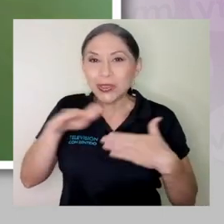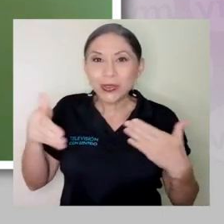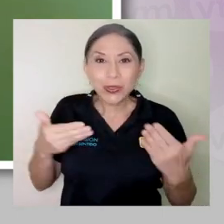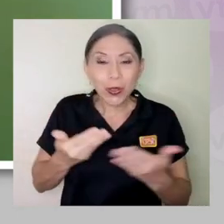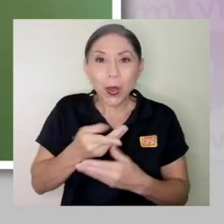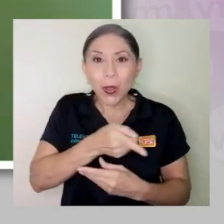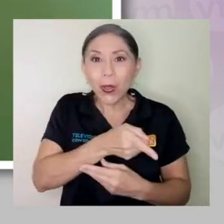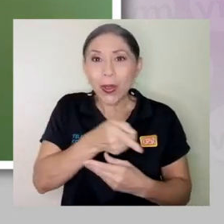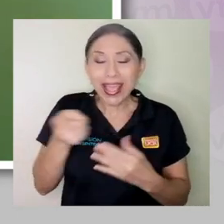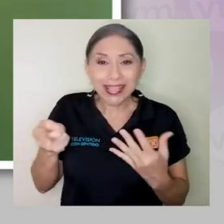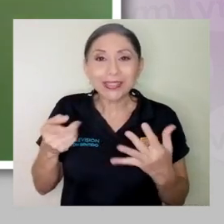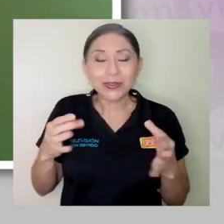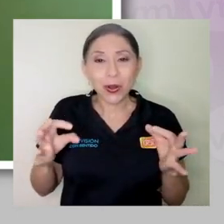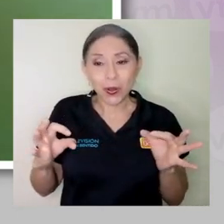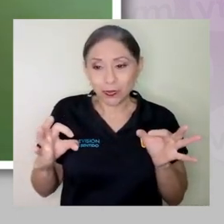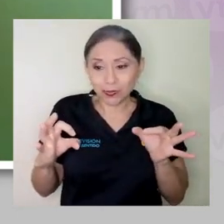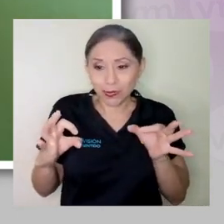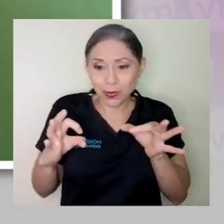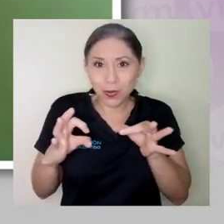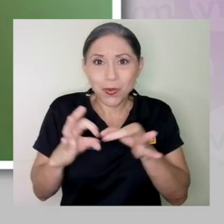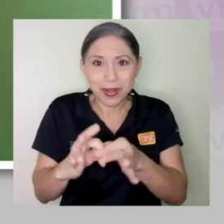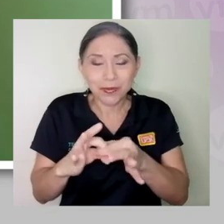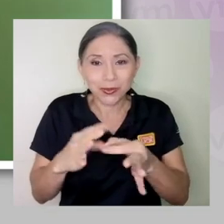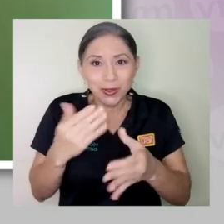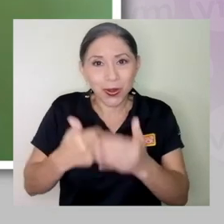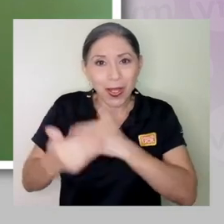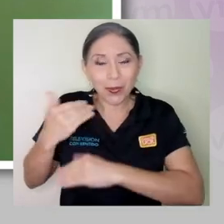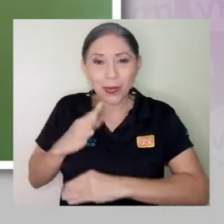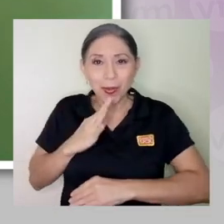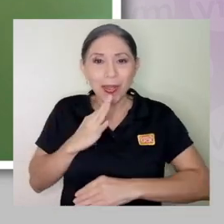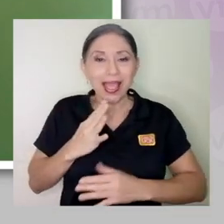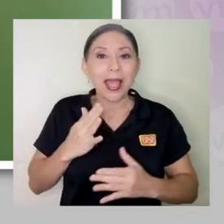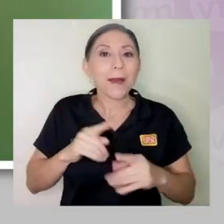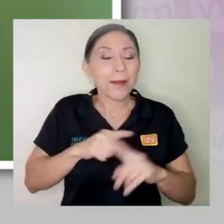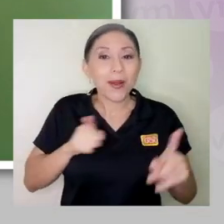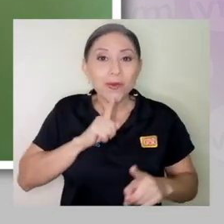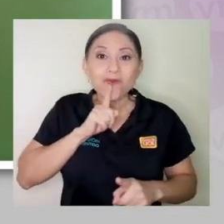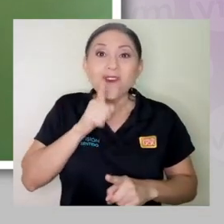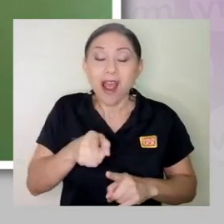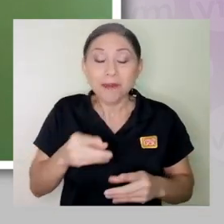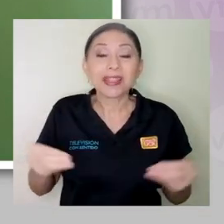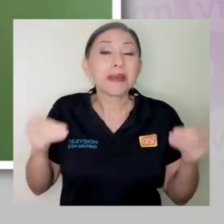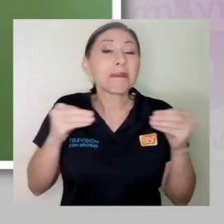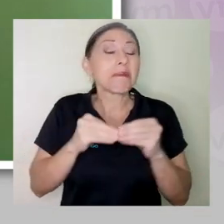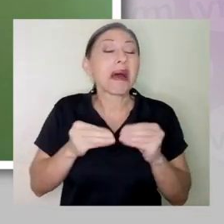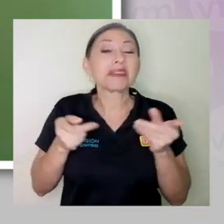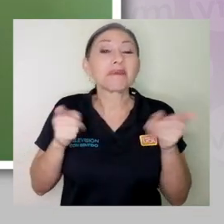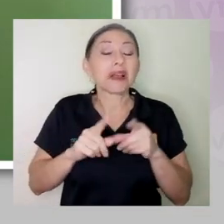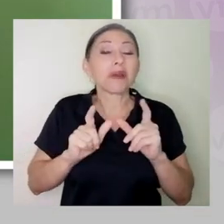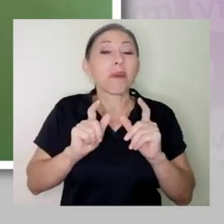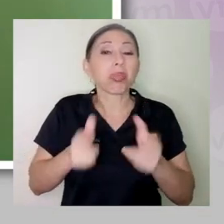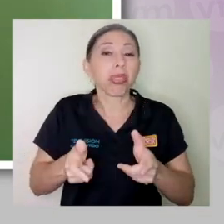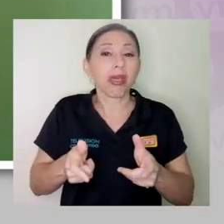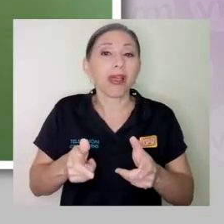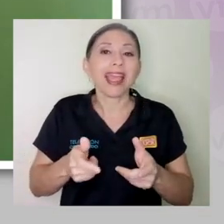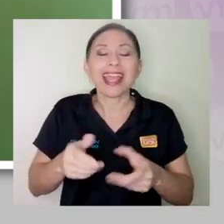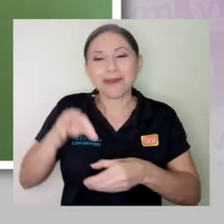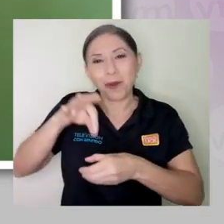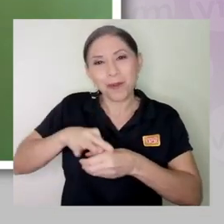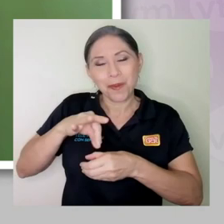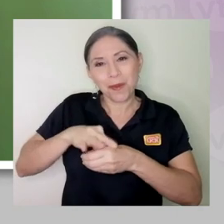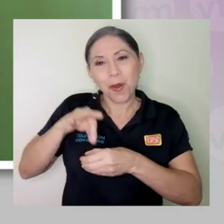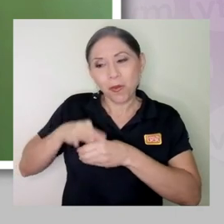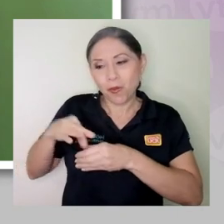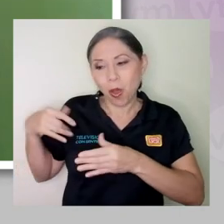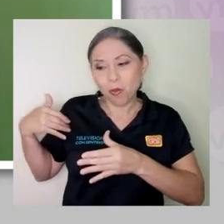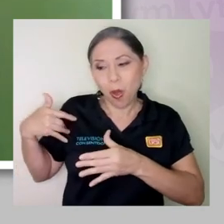toda la parte de saludable con sostenible, ¿verdad? Pero, sí, el mayor precio se da aparte de